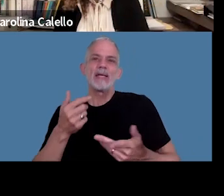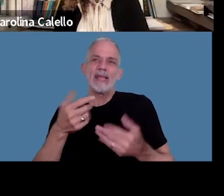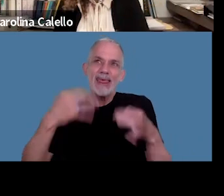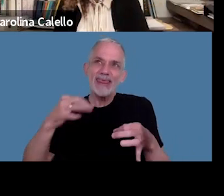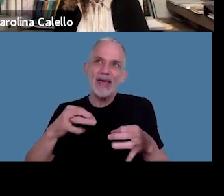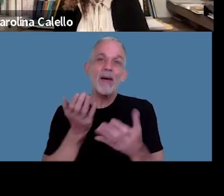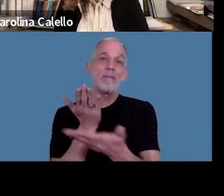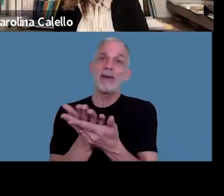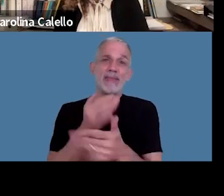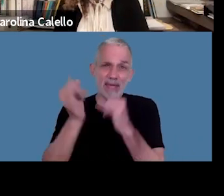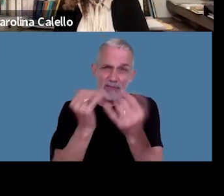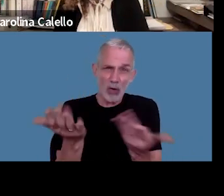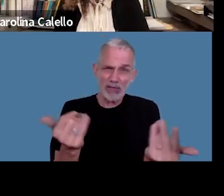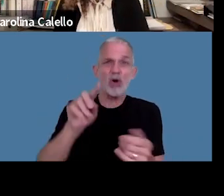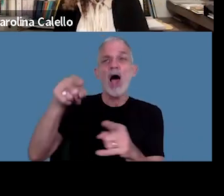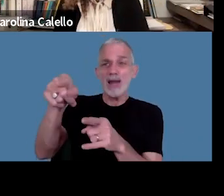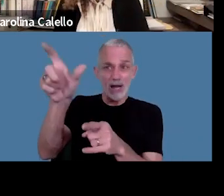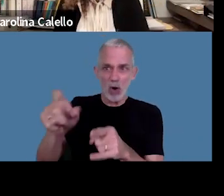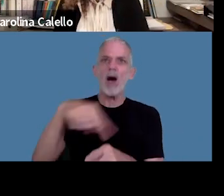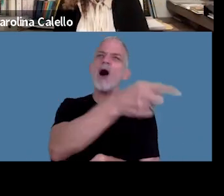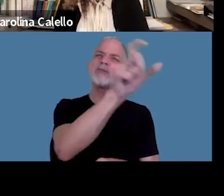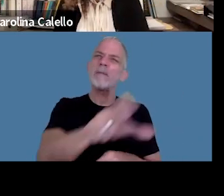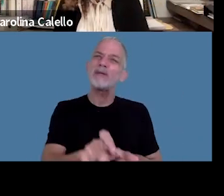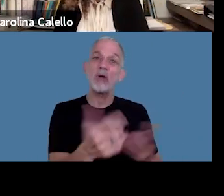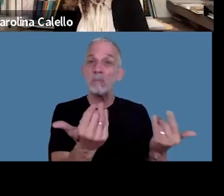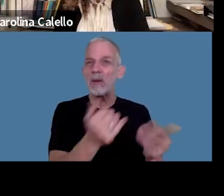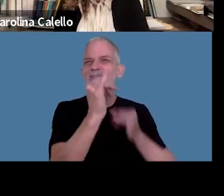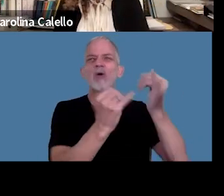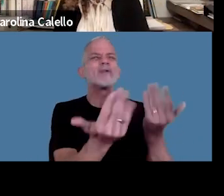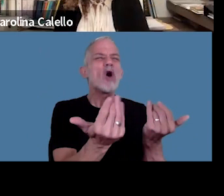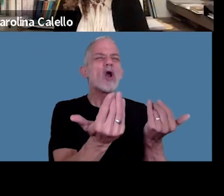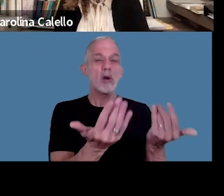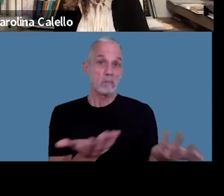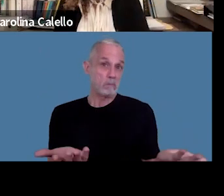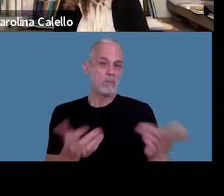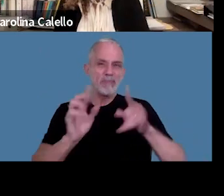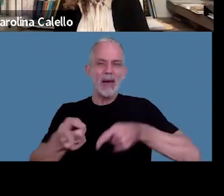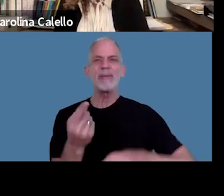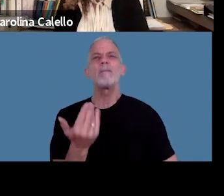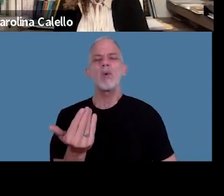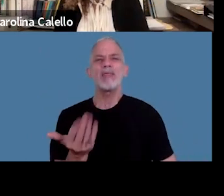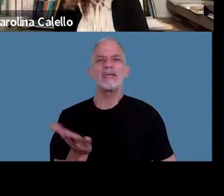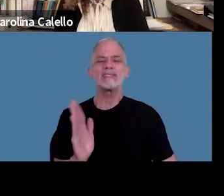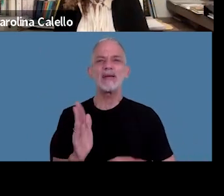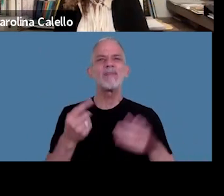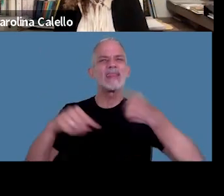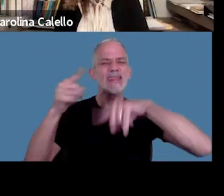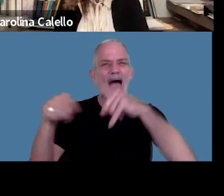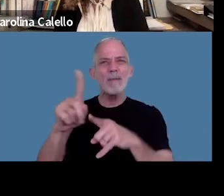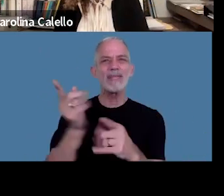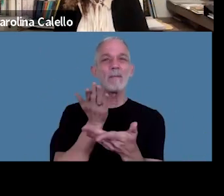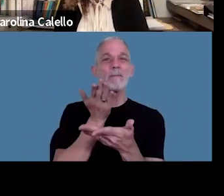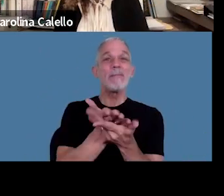que se le pida información a terceros pero además también se podría tramitar el